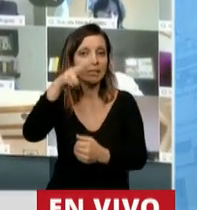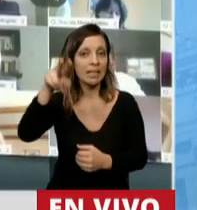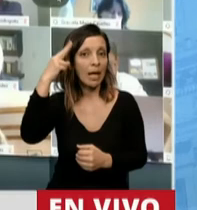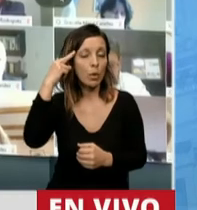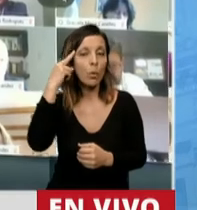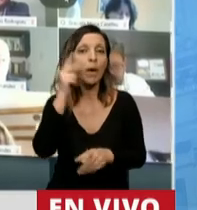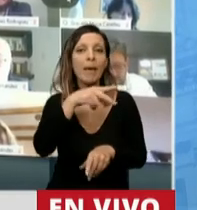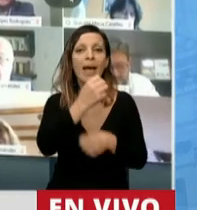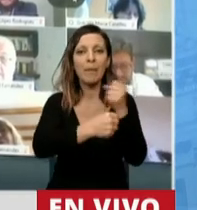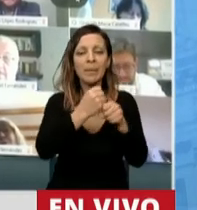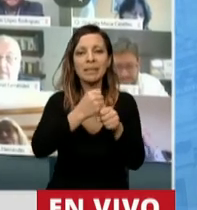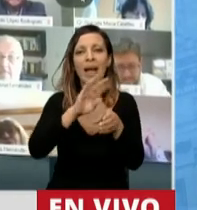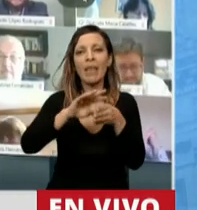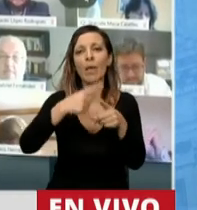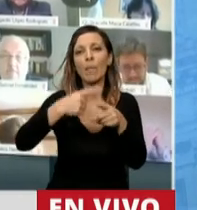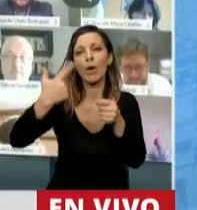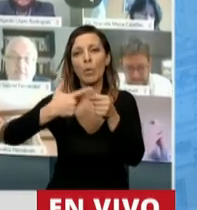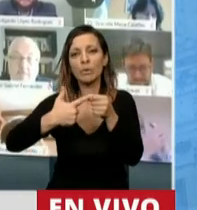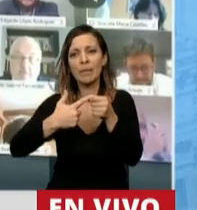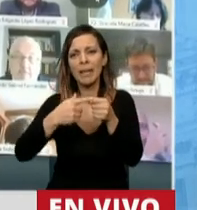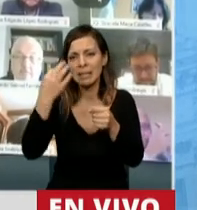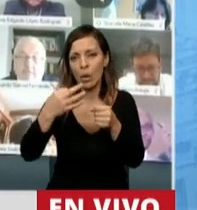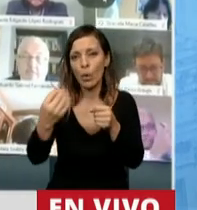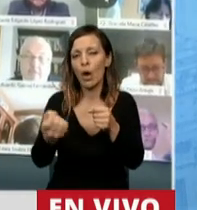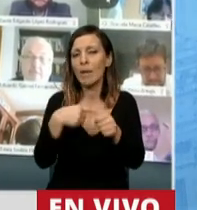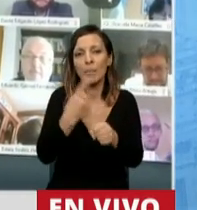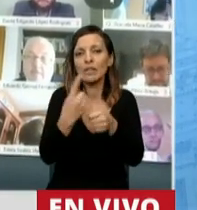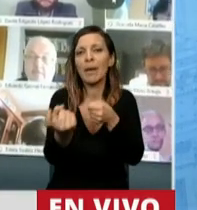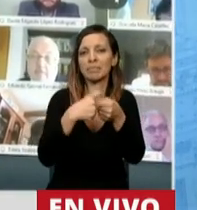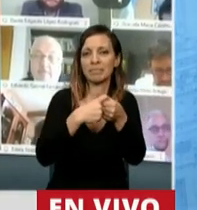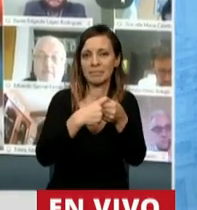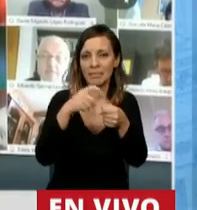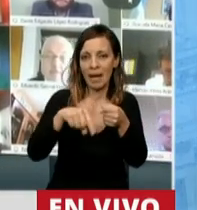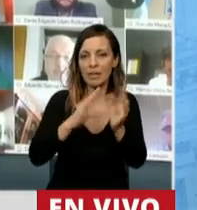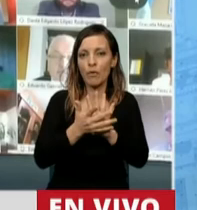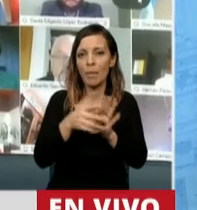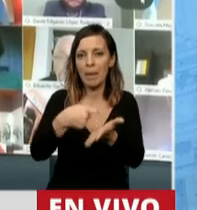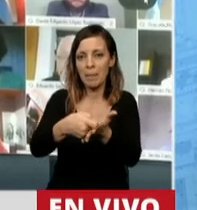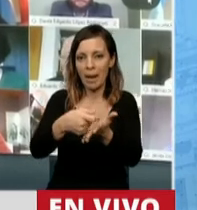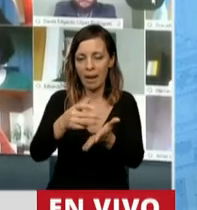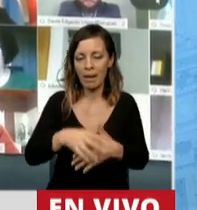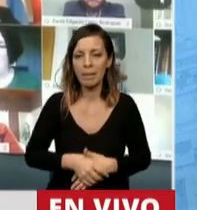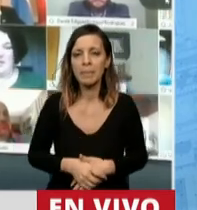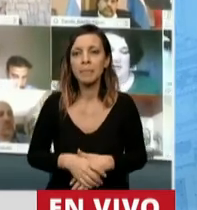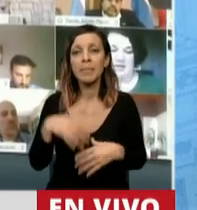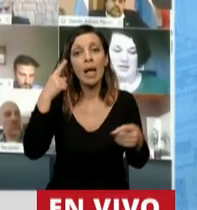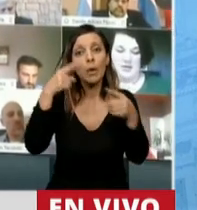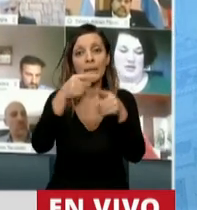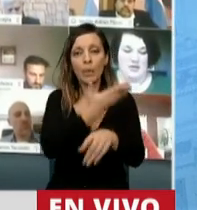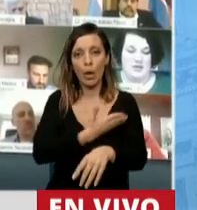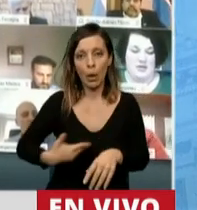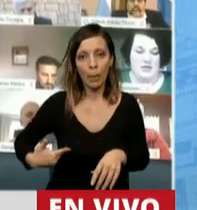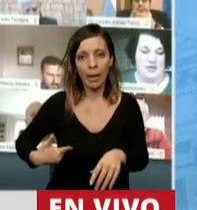deudas por combustibles en condiciones de adherir a este régimen de moratoria. El objetivo, Presidente, del Gobierno